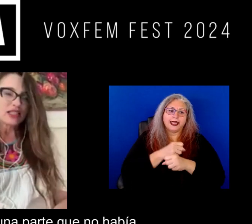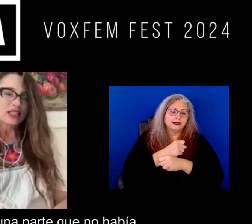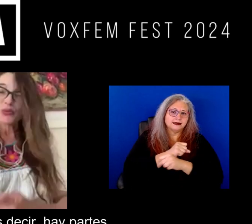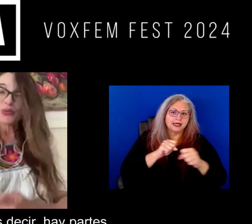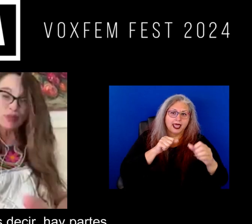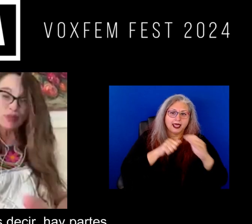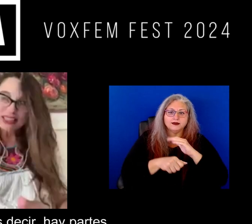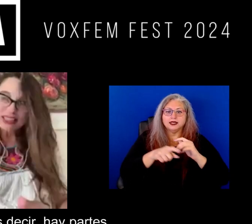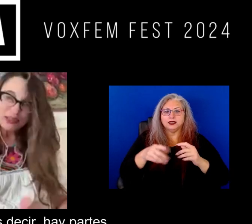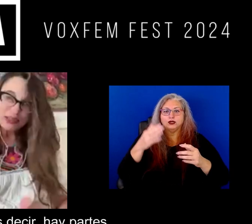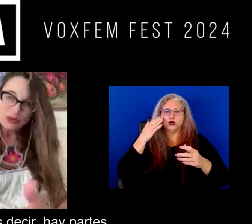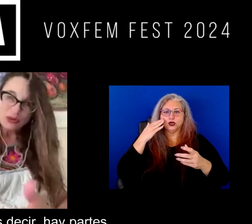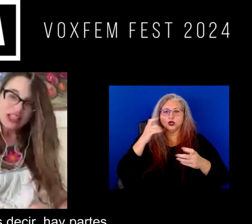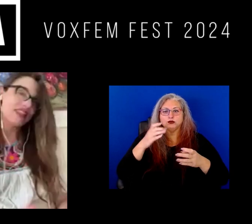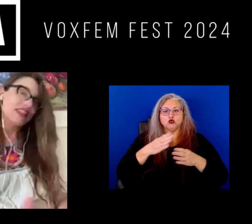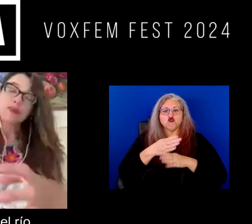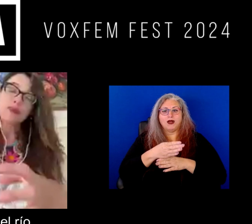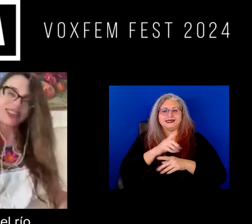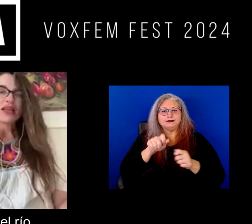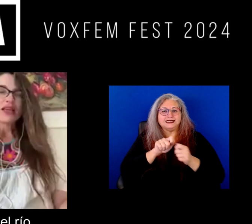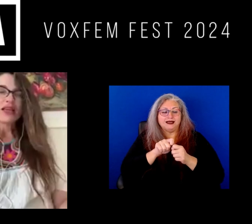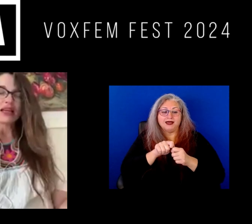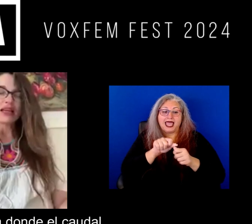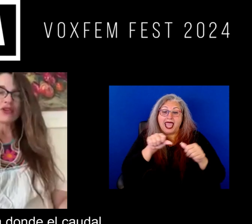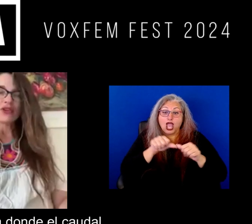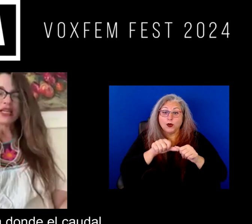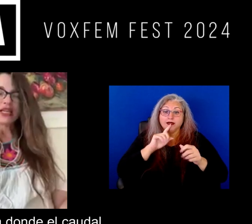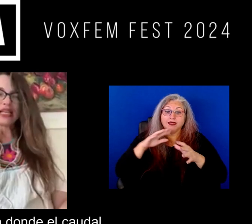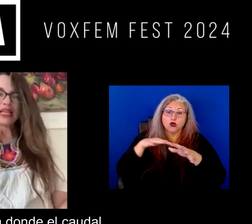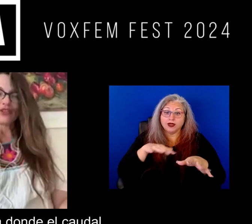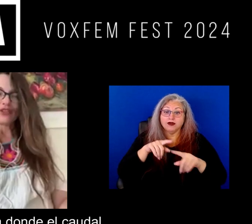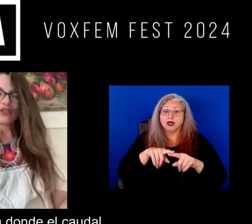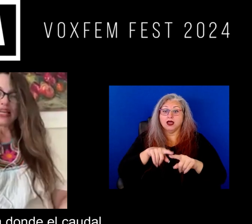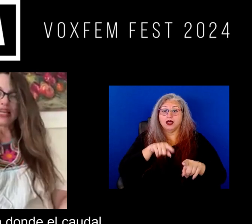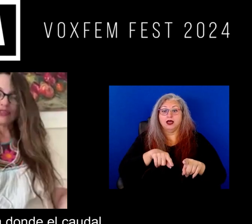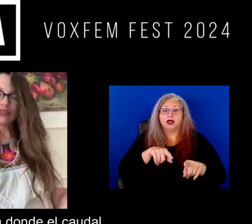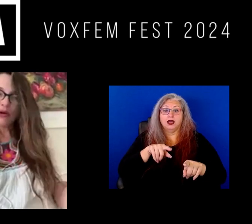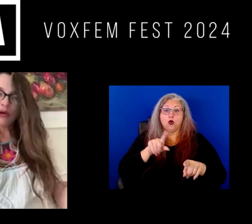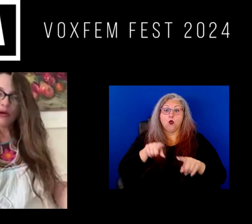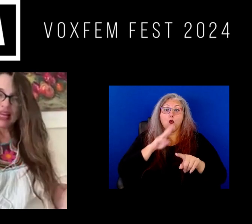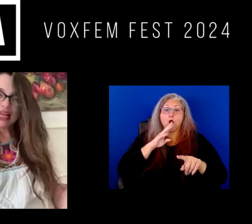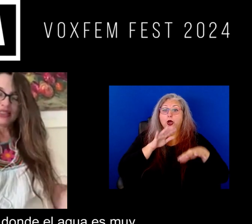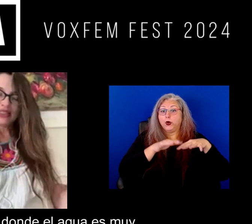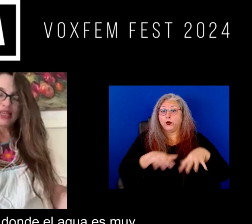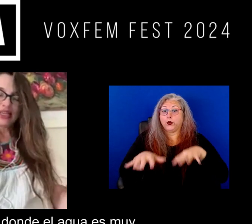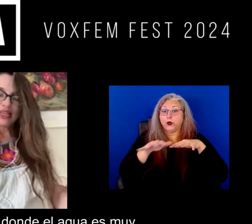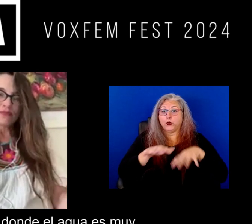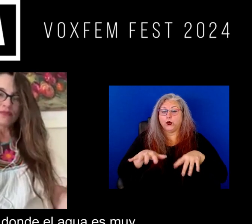asilo por una parte que no había que cruzar es decir hay partes del río en la frontera donde el caudal